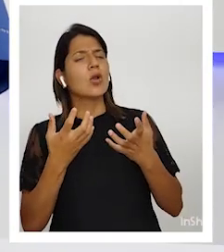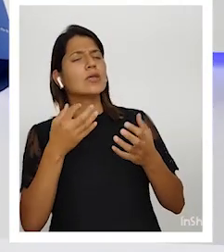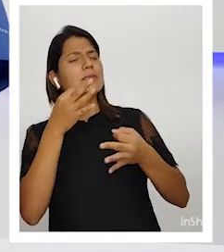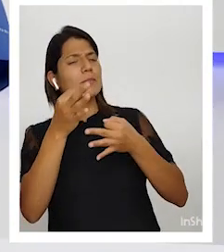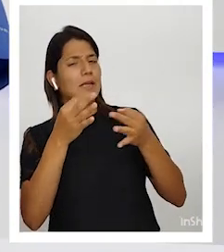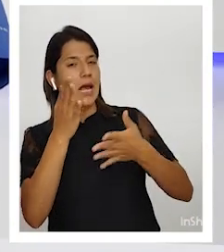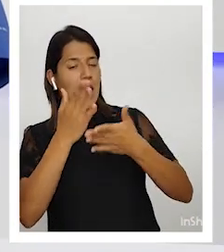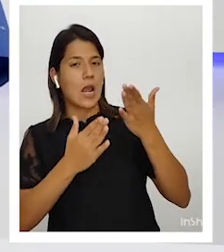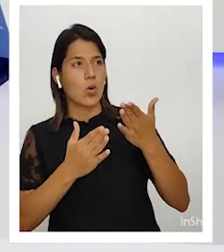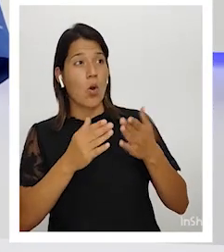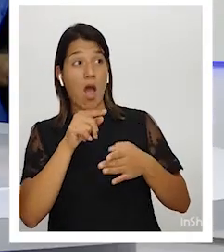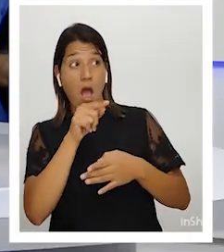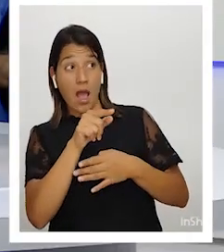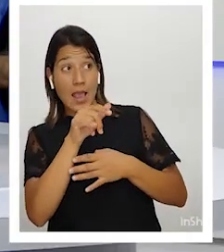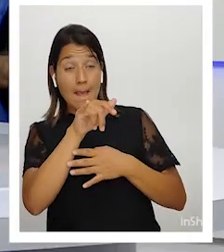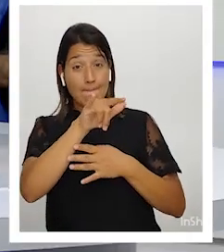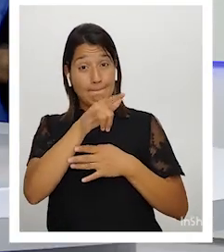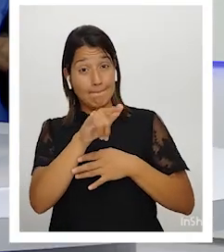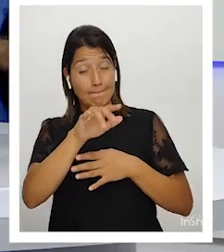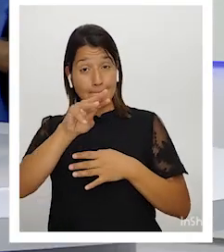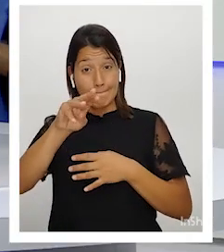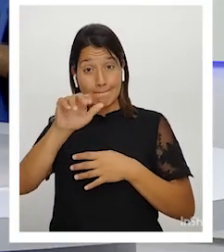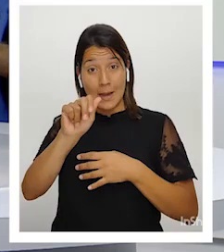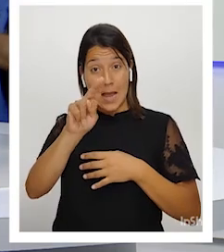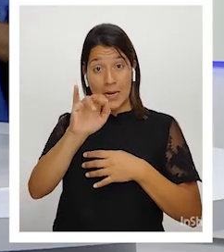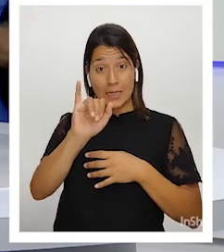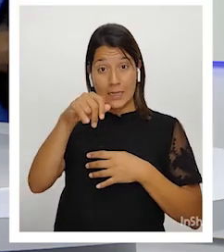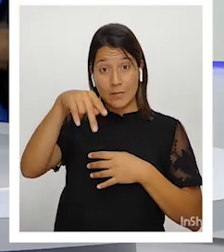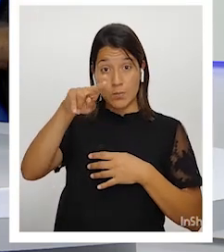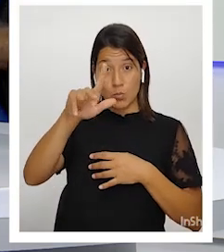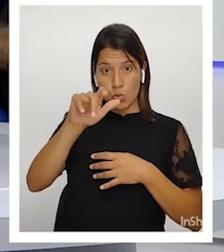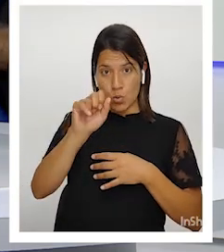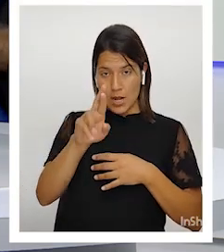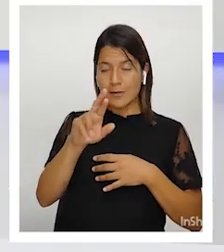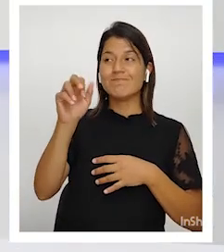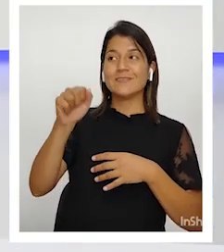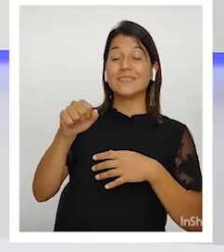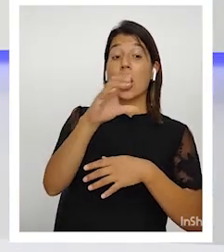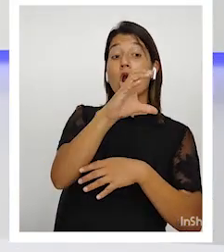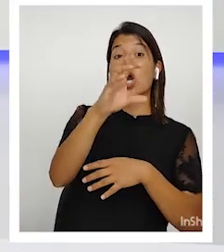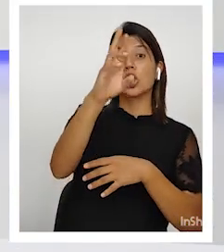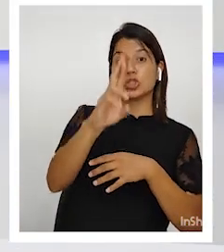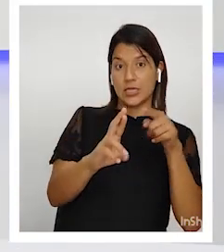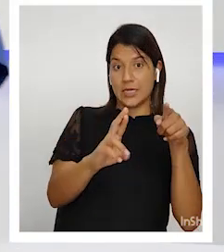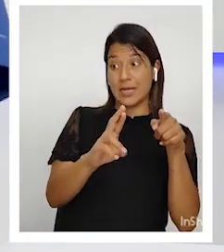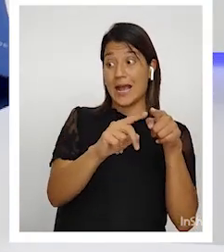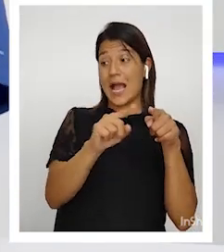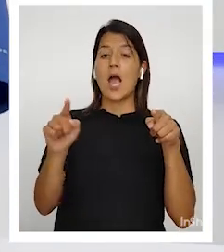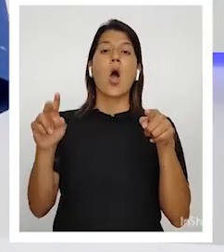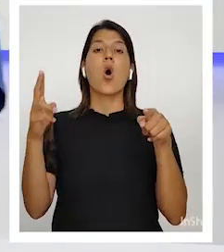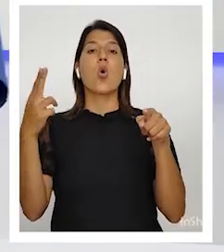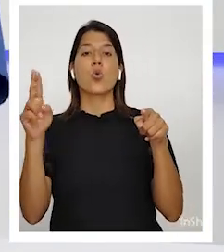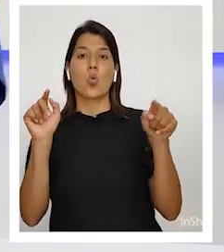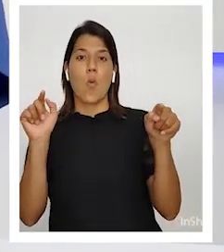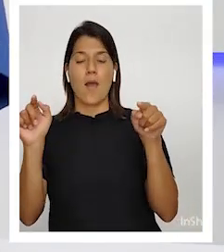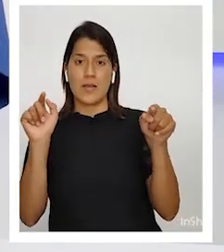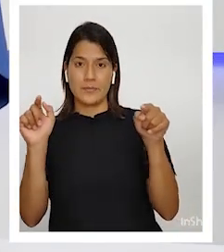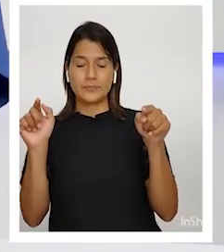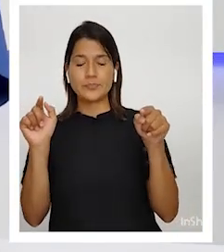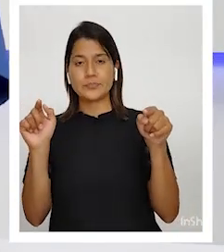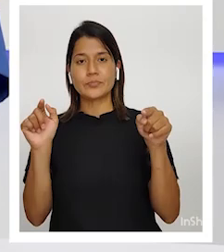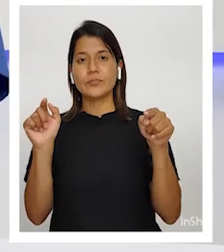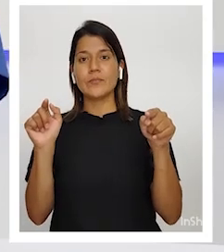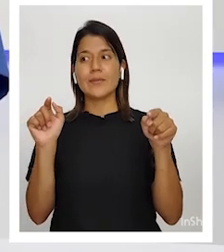Costa Rica. Y manipulación. Sí, entre Costa Rica y Uruguay, que son, como decir, lunares en el continente,